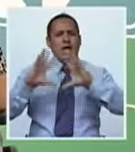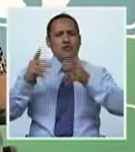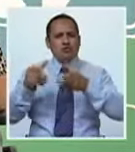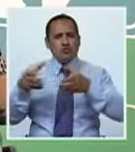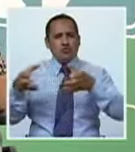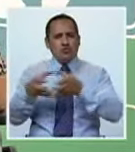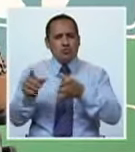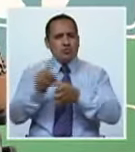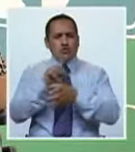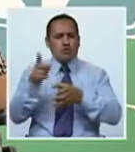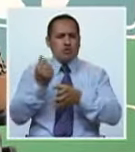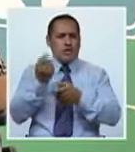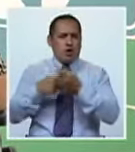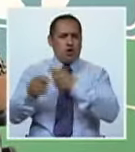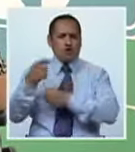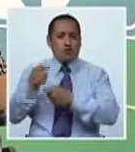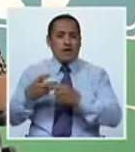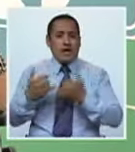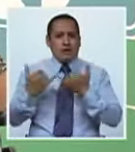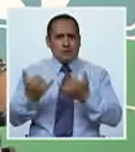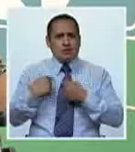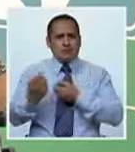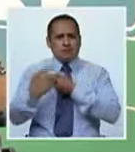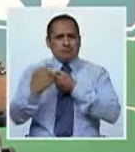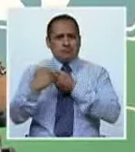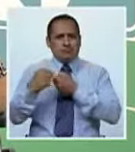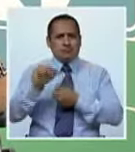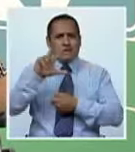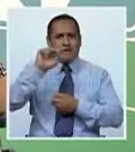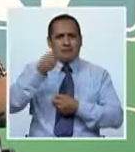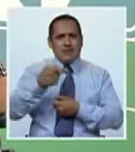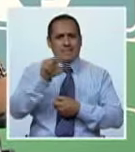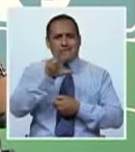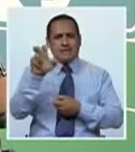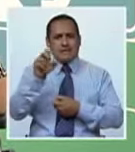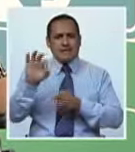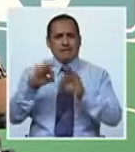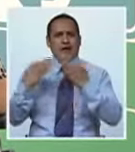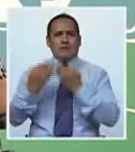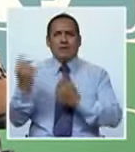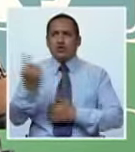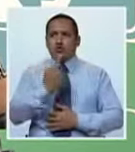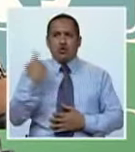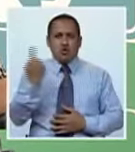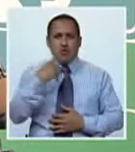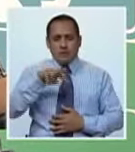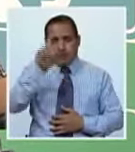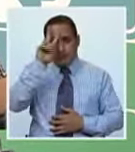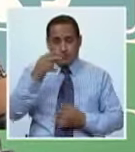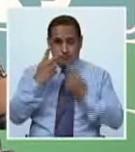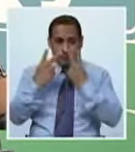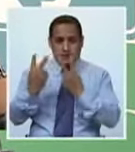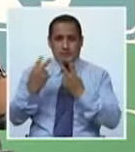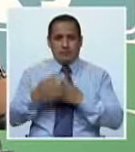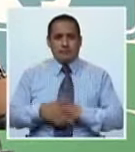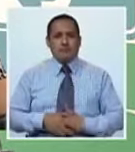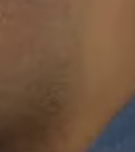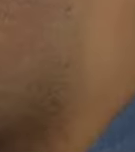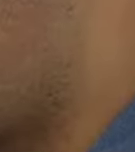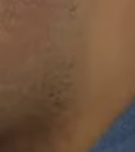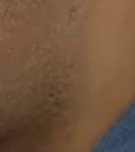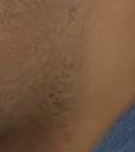asociación civil sin fines de lucro que actualmente agrupa a más de 3,300 familias en todo el Perú. veamos.